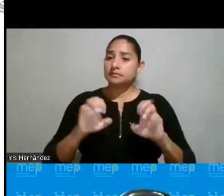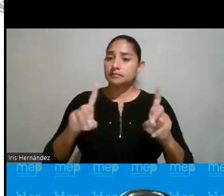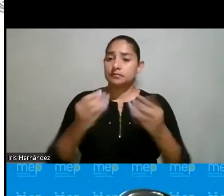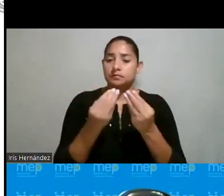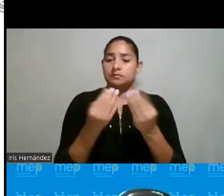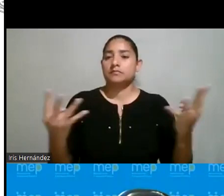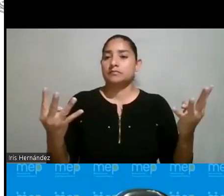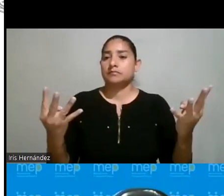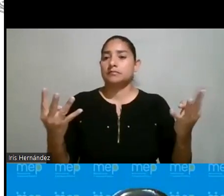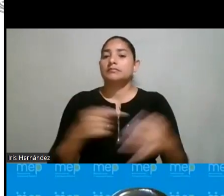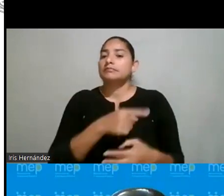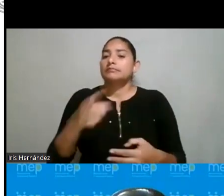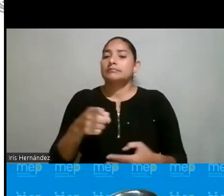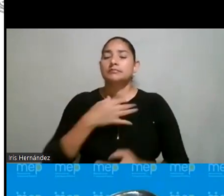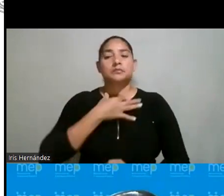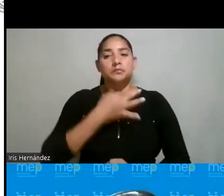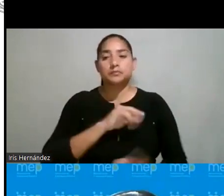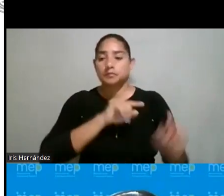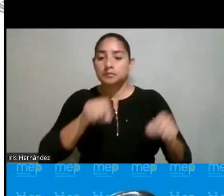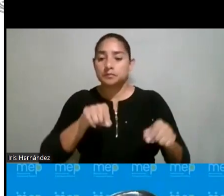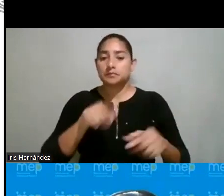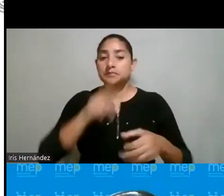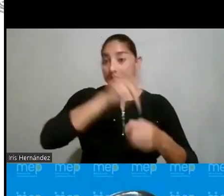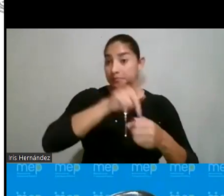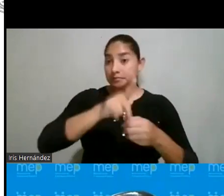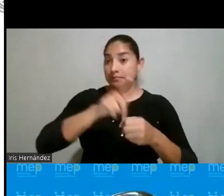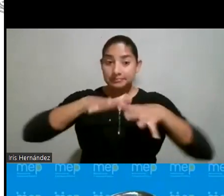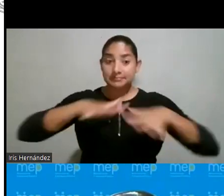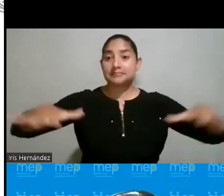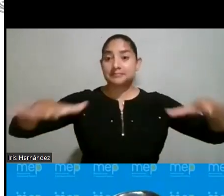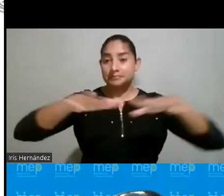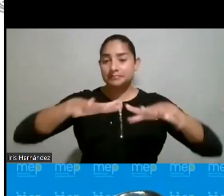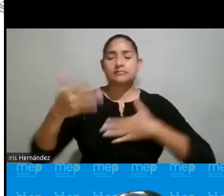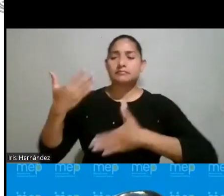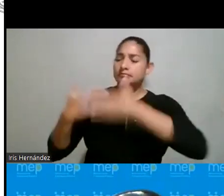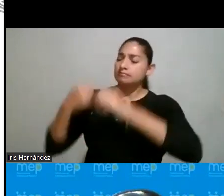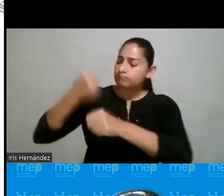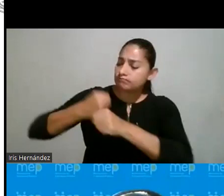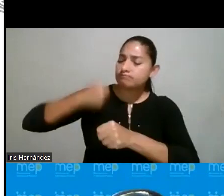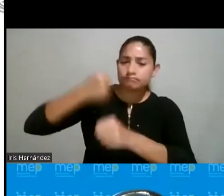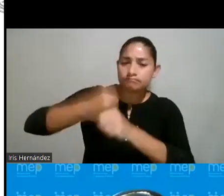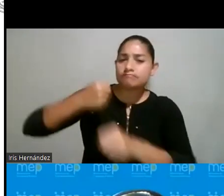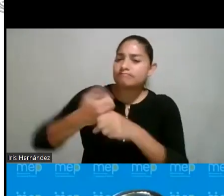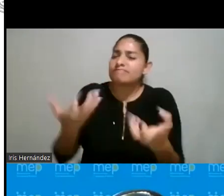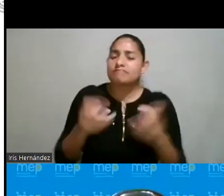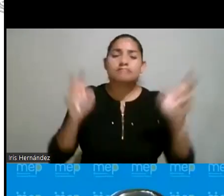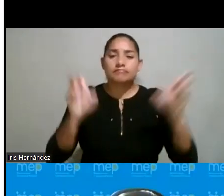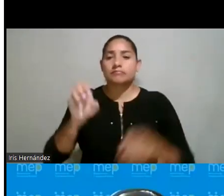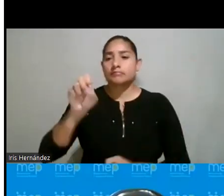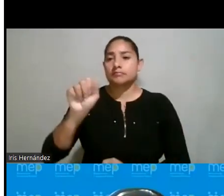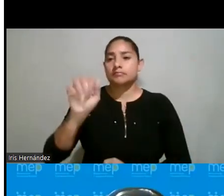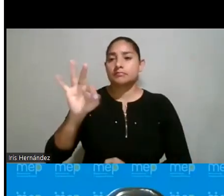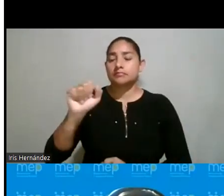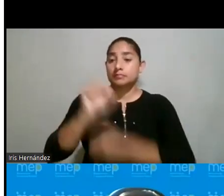pues, es un gusto poder participar con ustedes en este espacio. Hemos venido trabajando en el tema STEAM desde el año